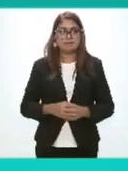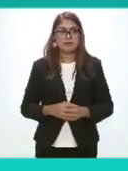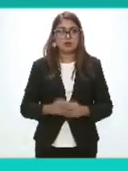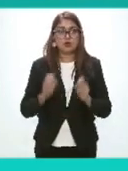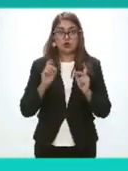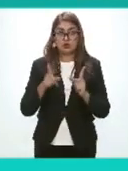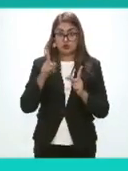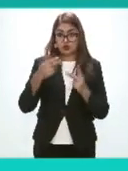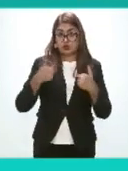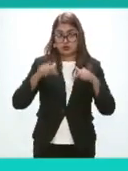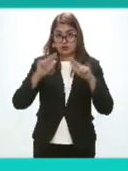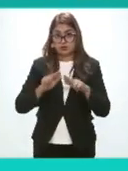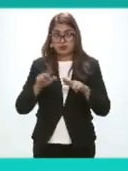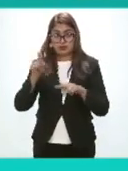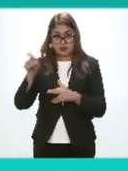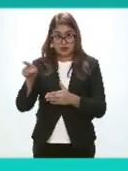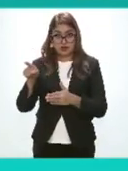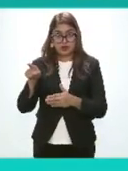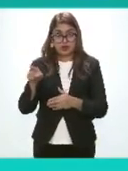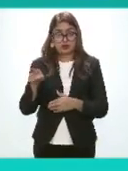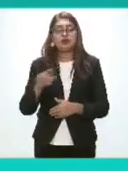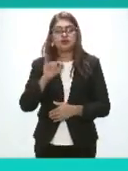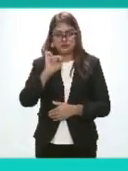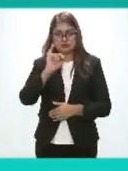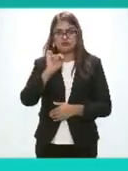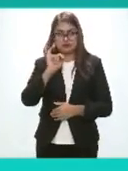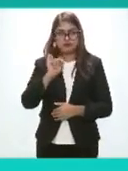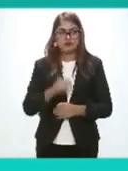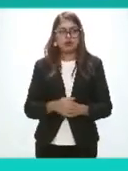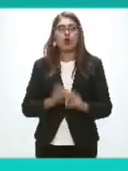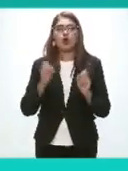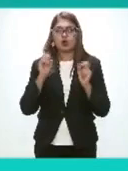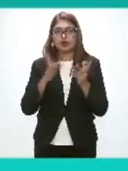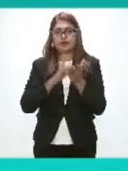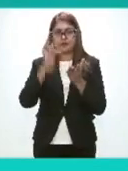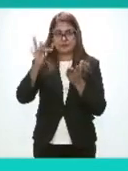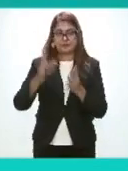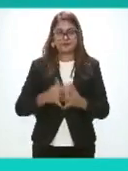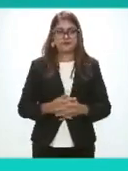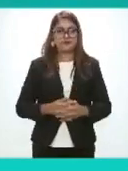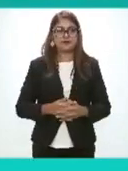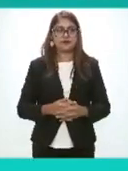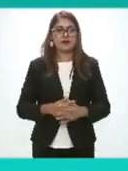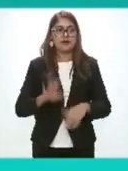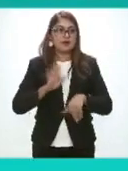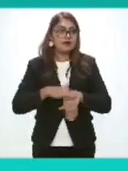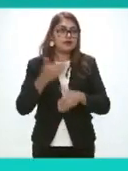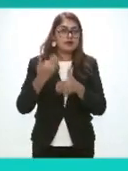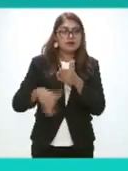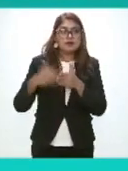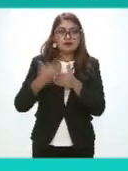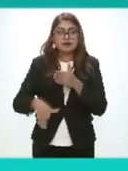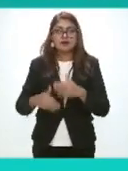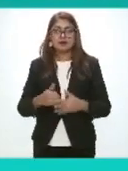Estarías tú Gustavo En representación Del Infoem Correcto Así es También Gracias Alguien más